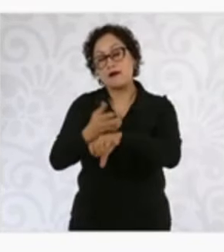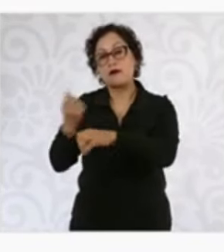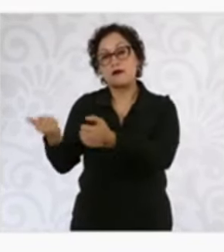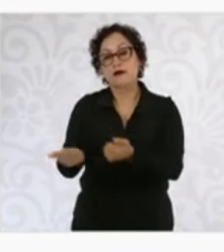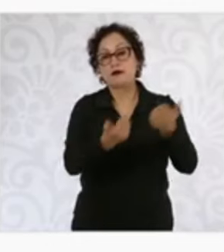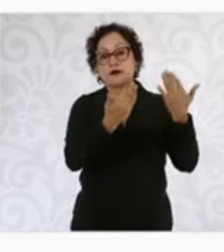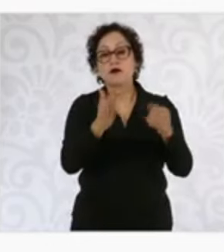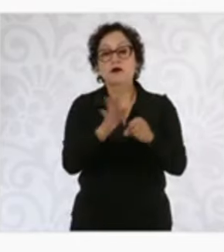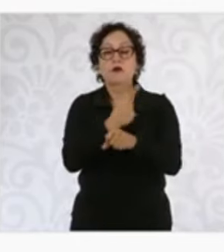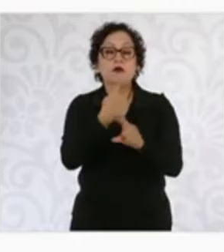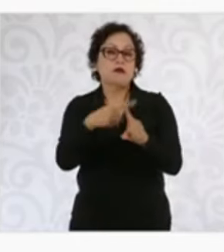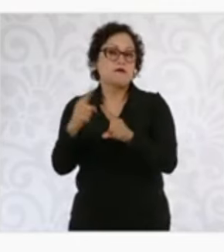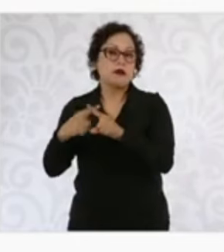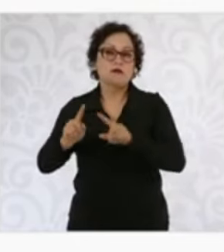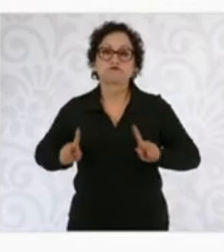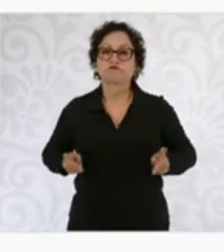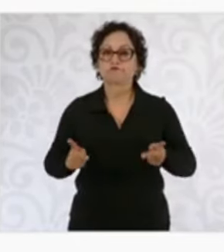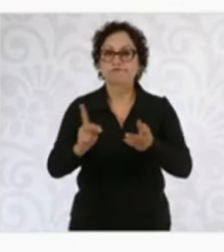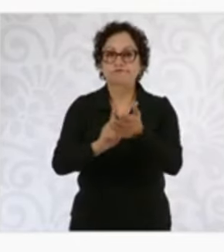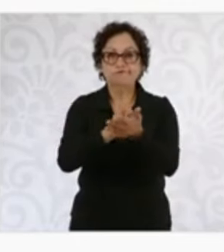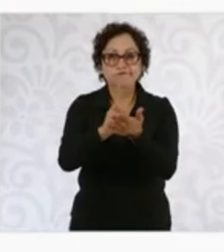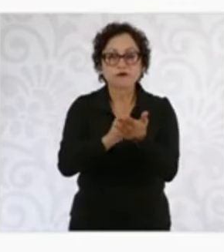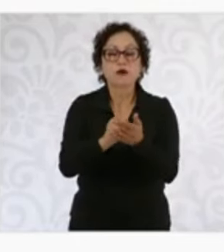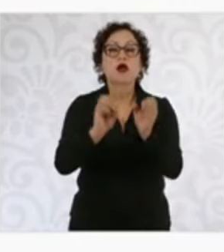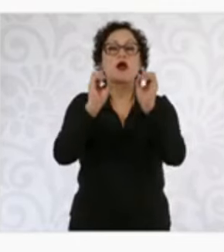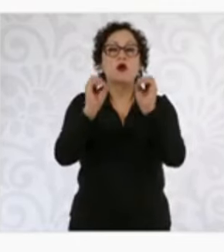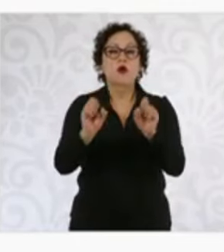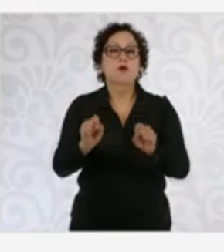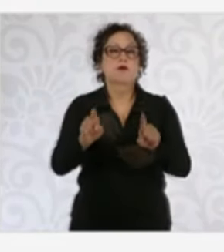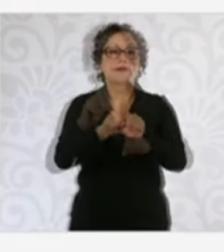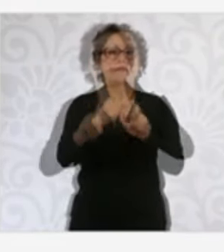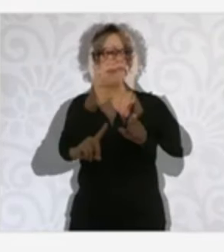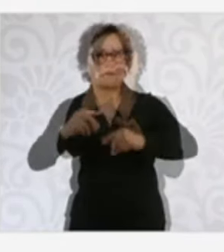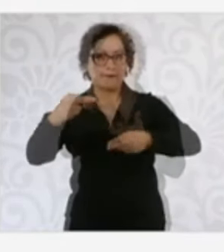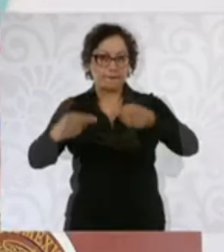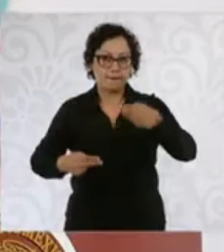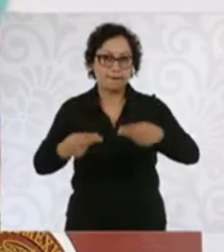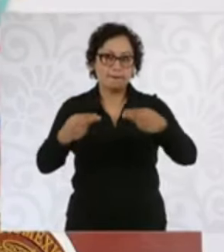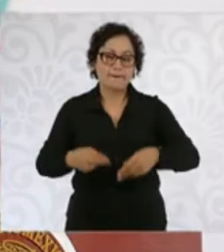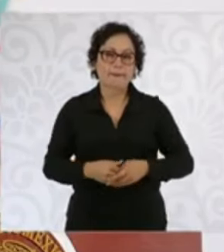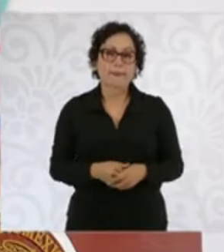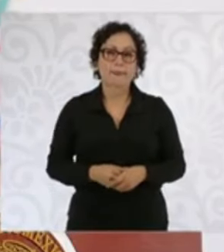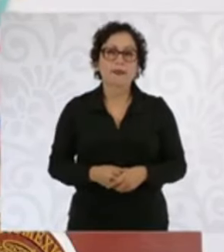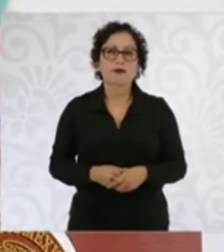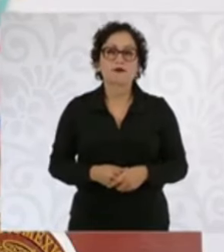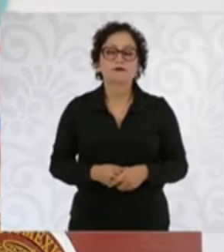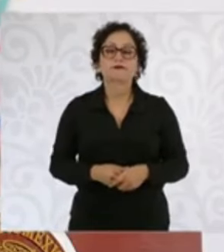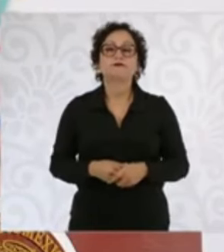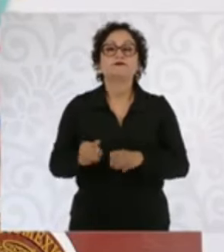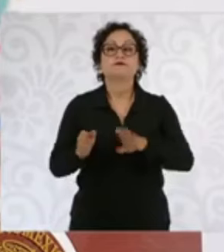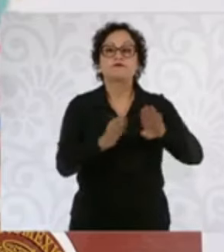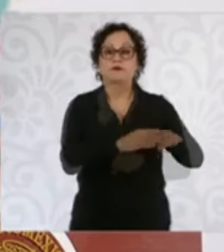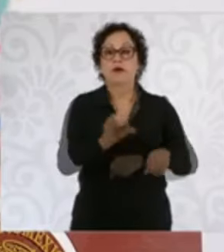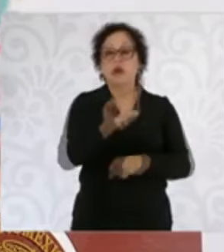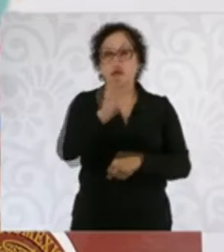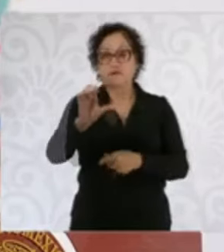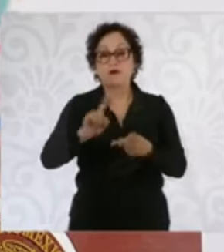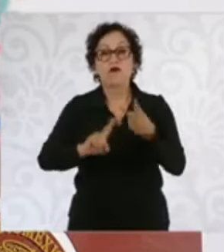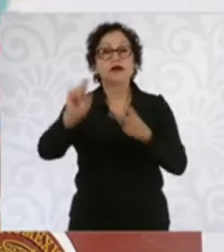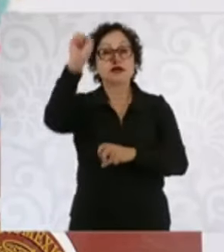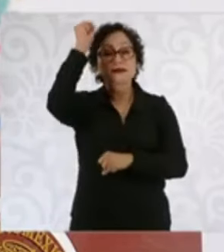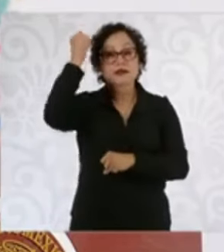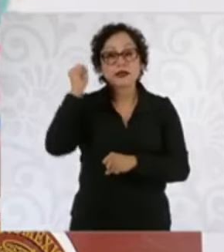distribución internacional de cocaína y operaciones con recursos de procedencia ilícita. Por otra parte, en Baja California y Sinaloa,